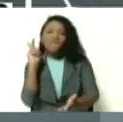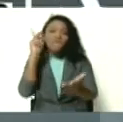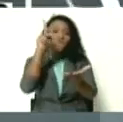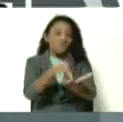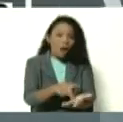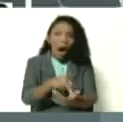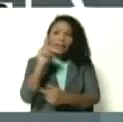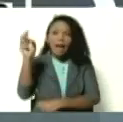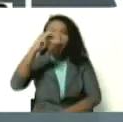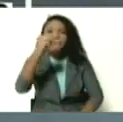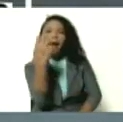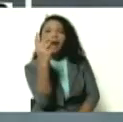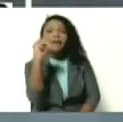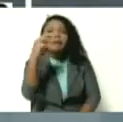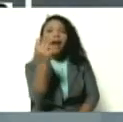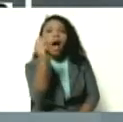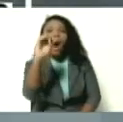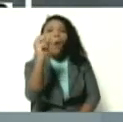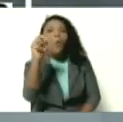destino a Manaos.